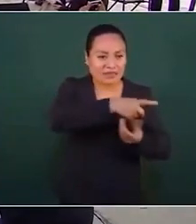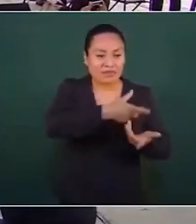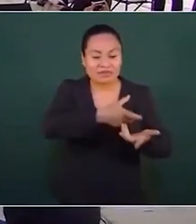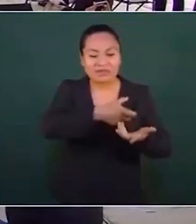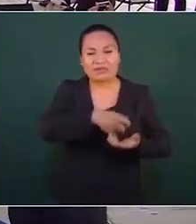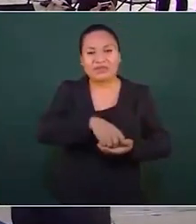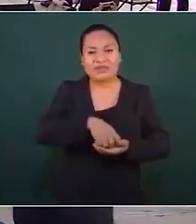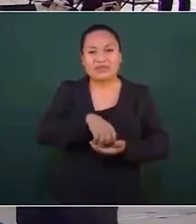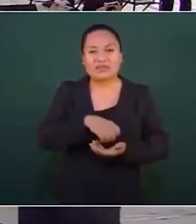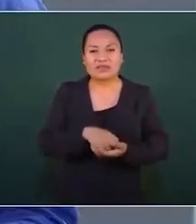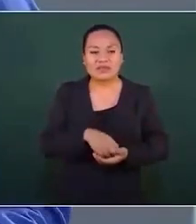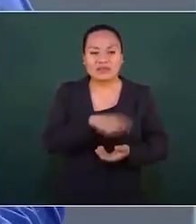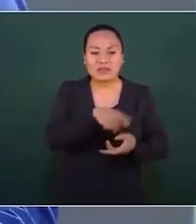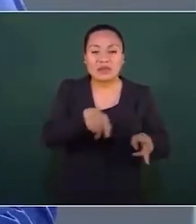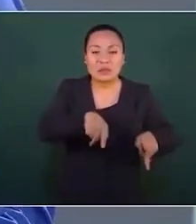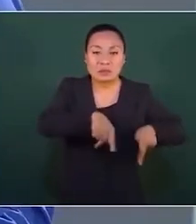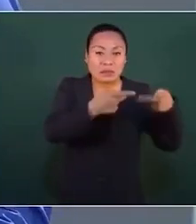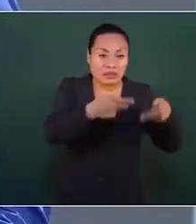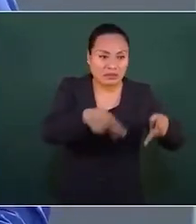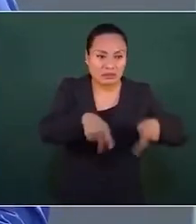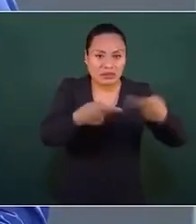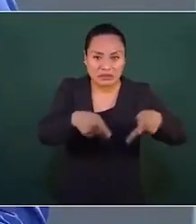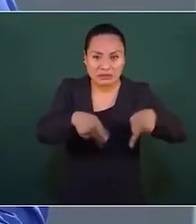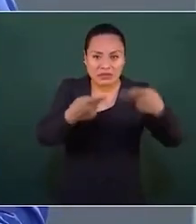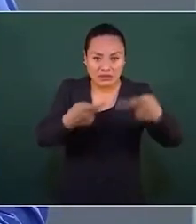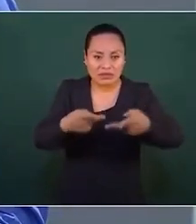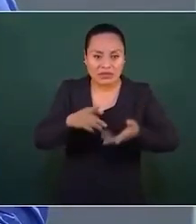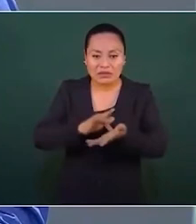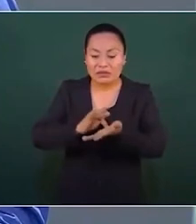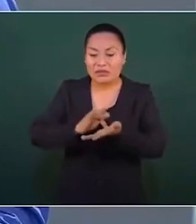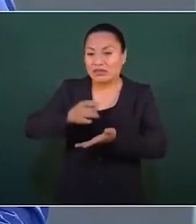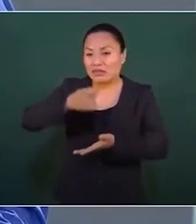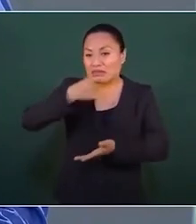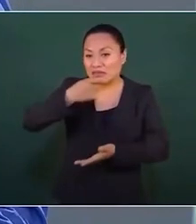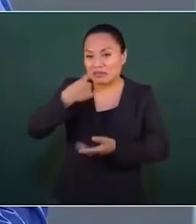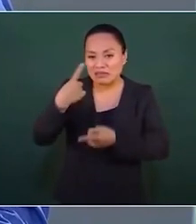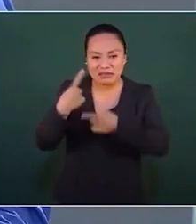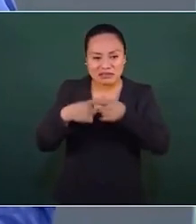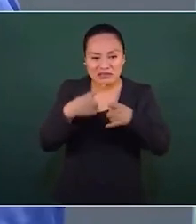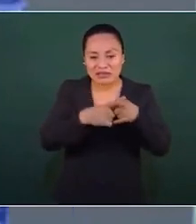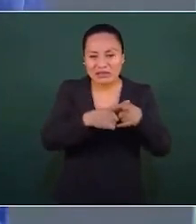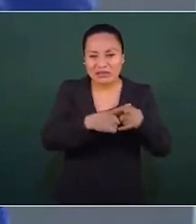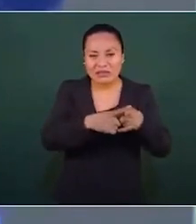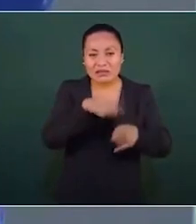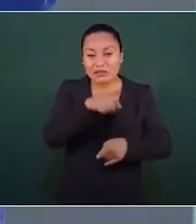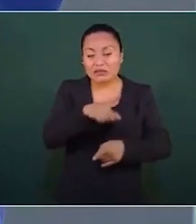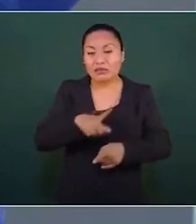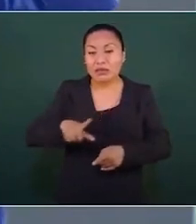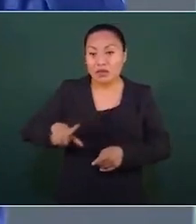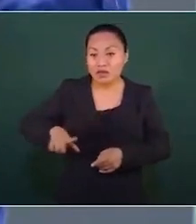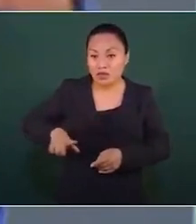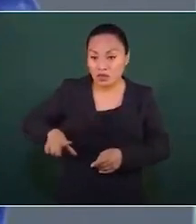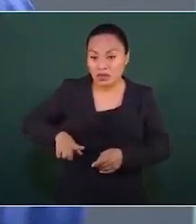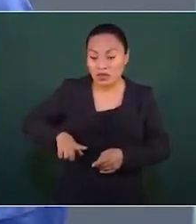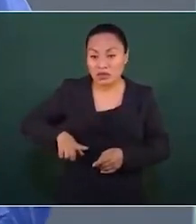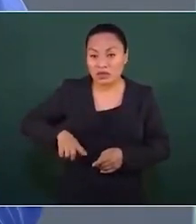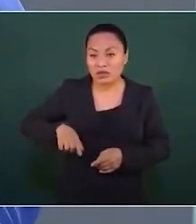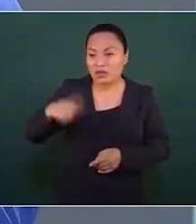o mejor dicho, de la venta de los medicamentos al gobierno, 10 empresas